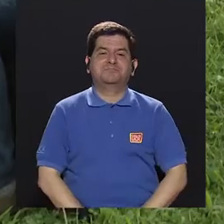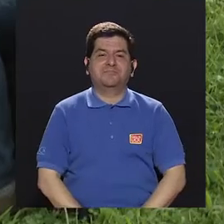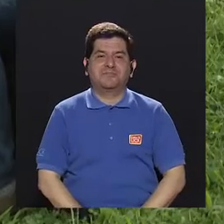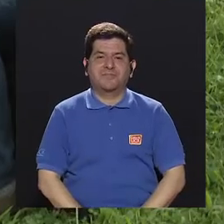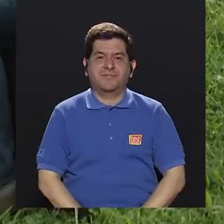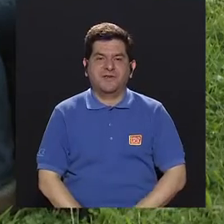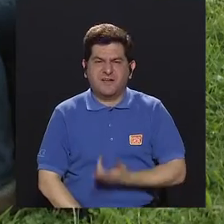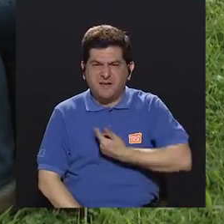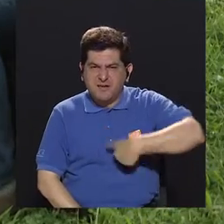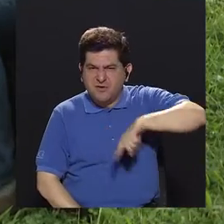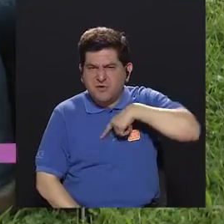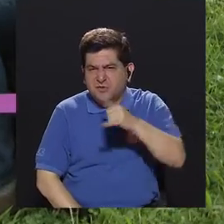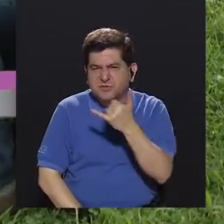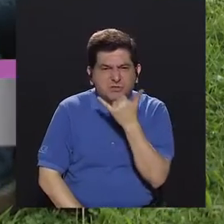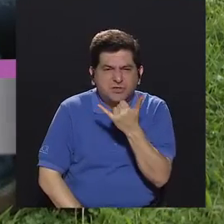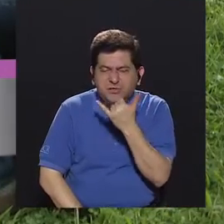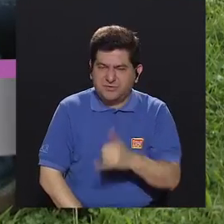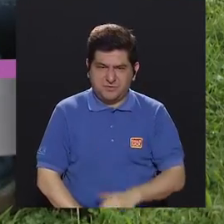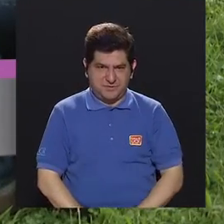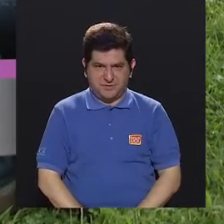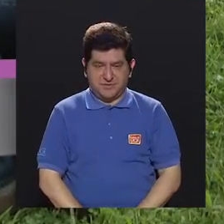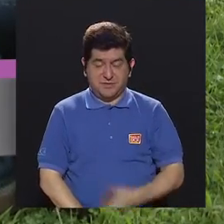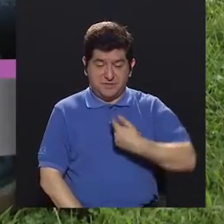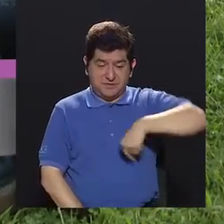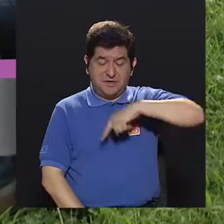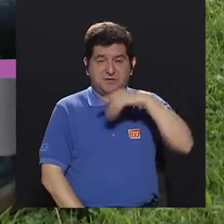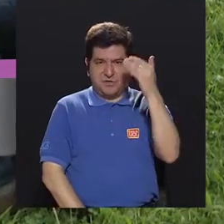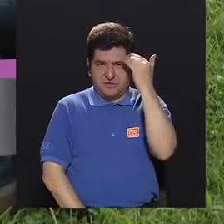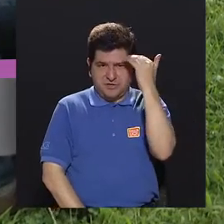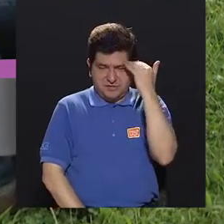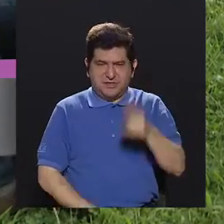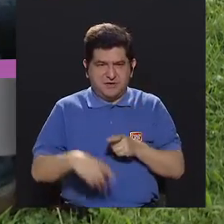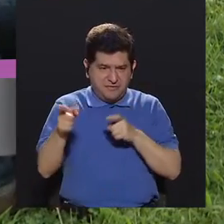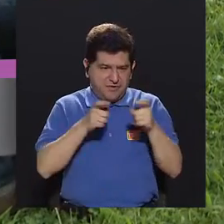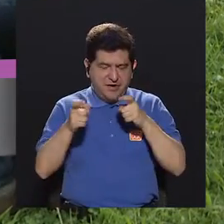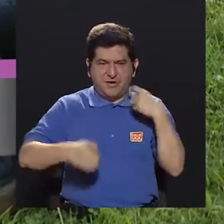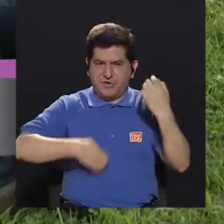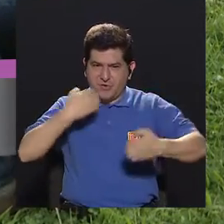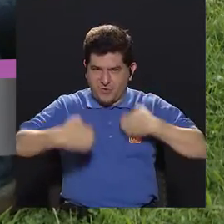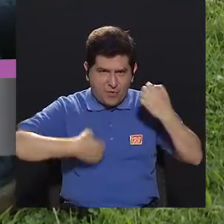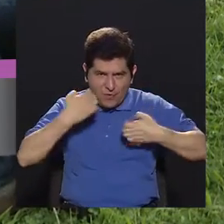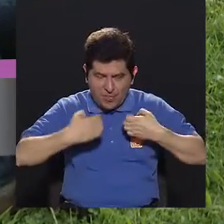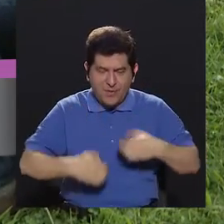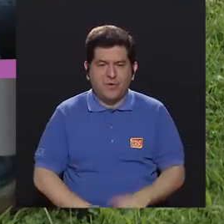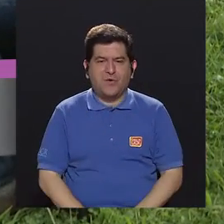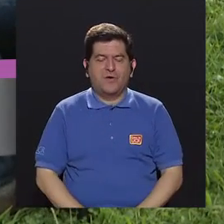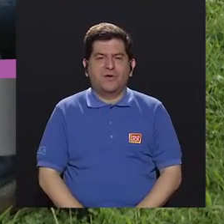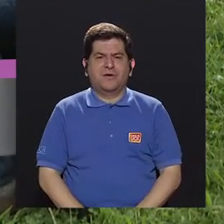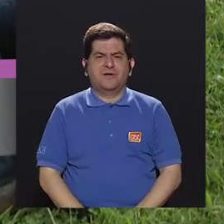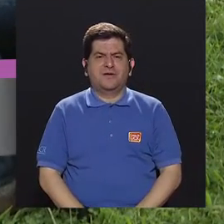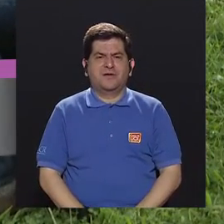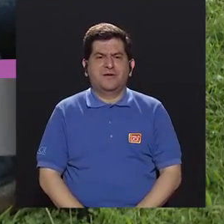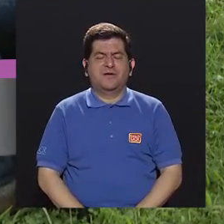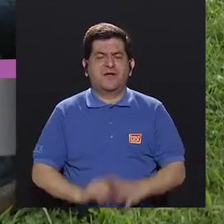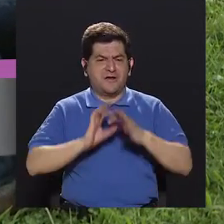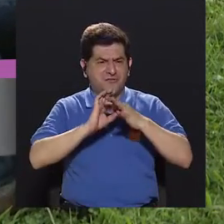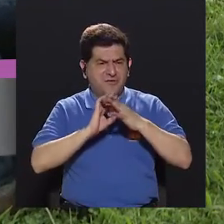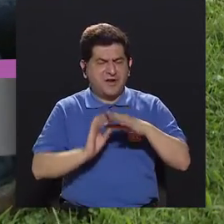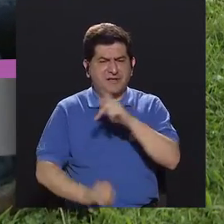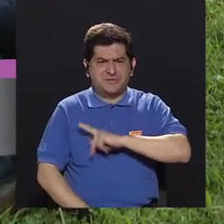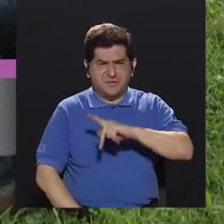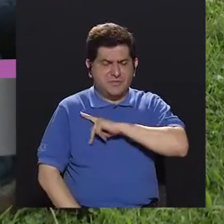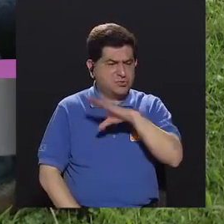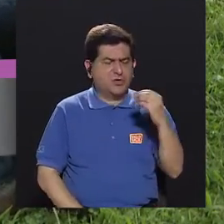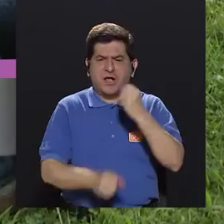¿Qué pasaría con nosotros si pudiéramos nosotros saber manejar nuestras emociones? ¿Qué pasaría con nuestras relaciones personales, con nuestro